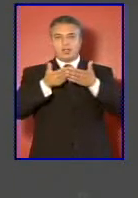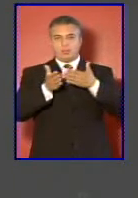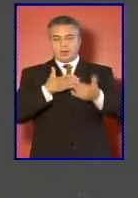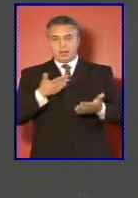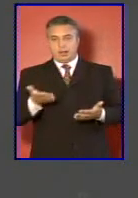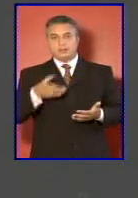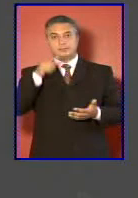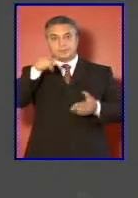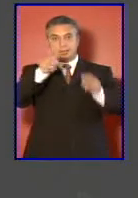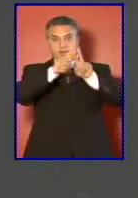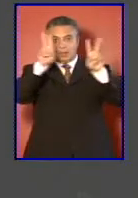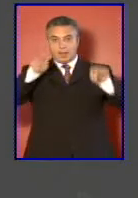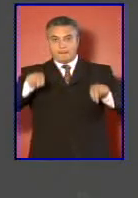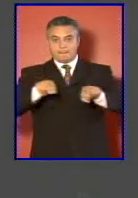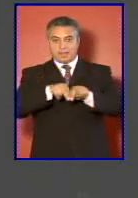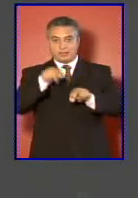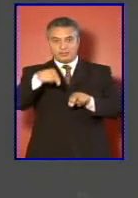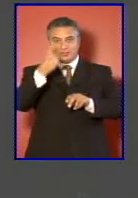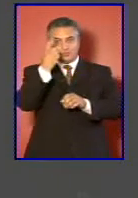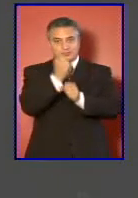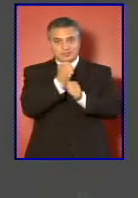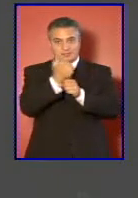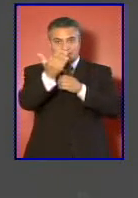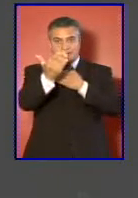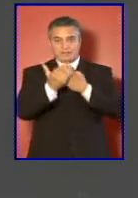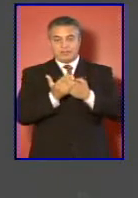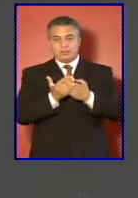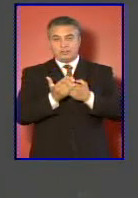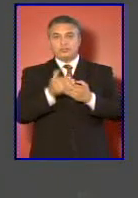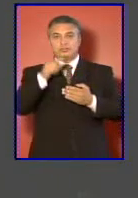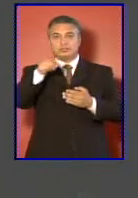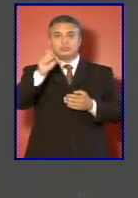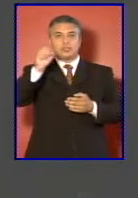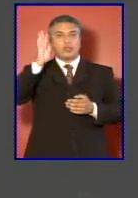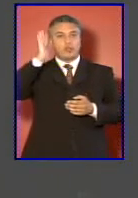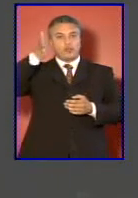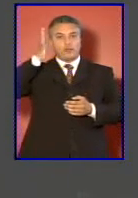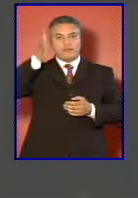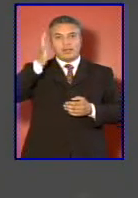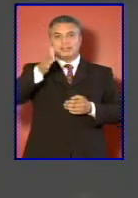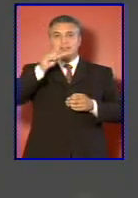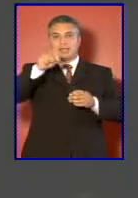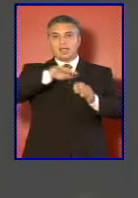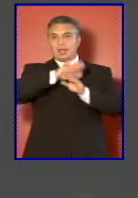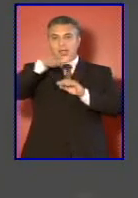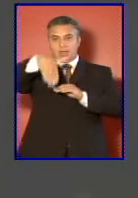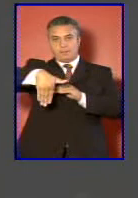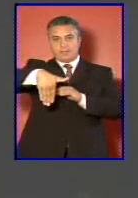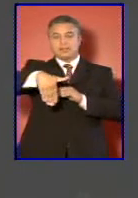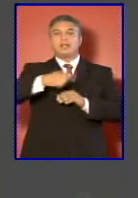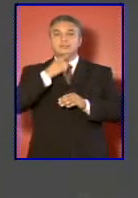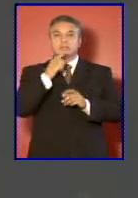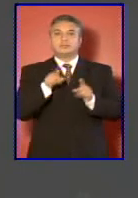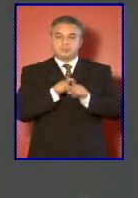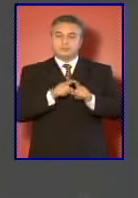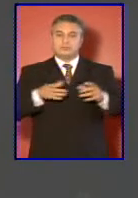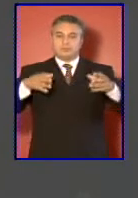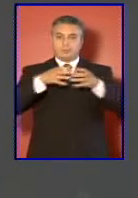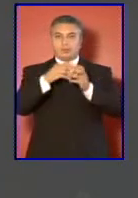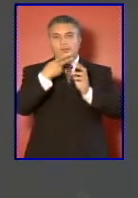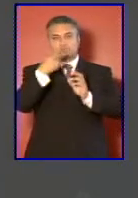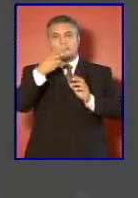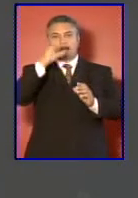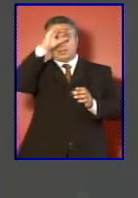marco de este evento de la conferencia de las Américas tuvimos reuniones bilaterales con Argentina